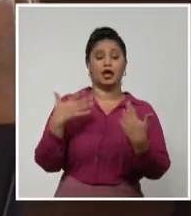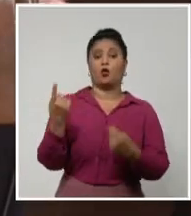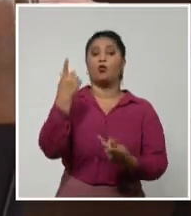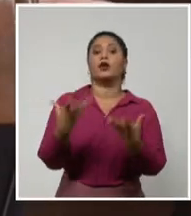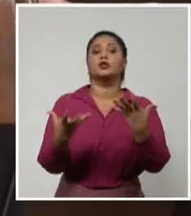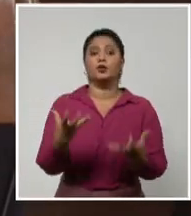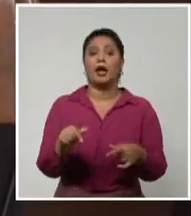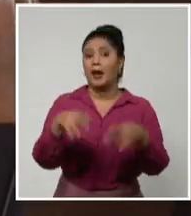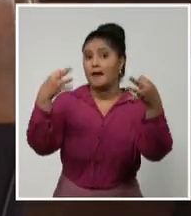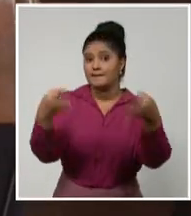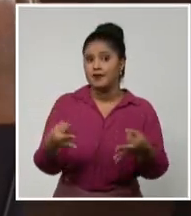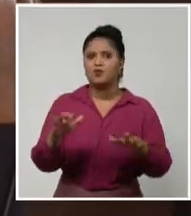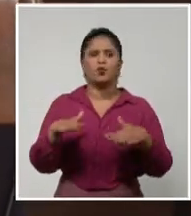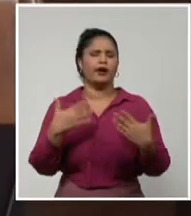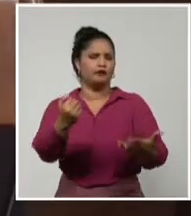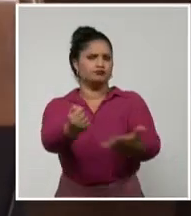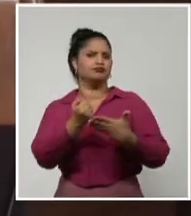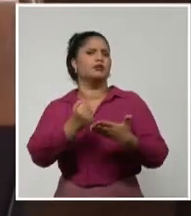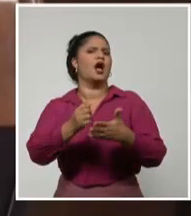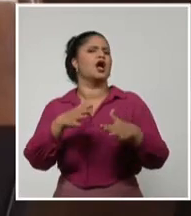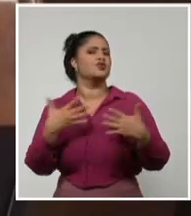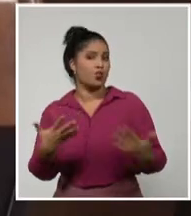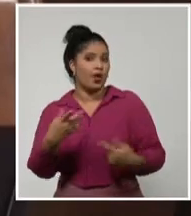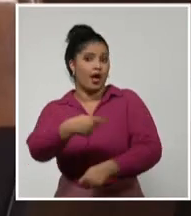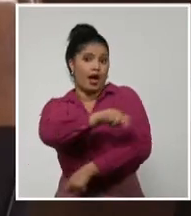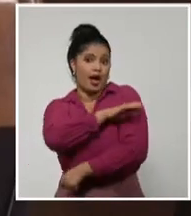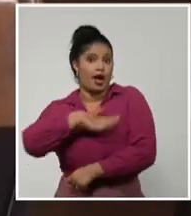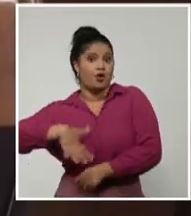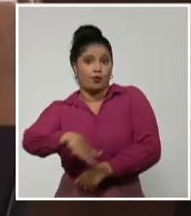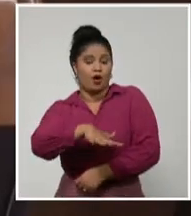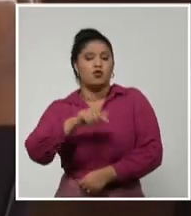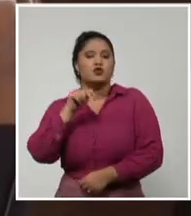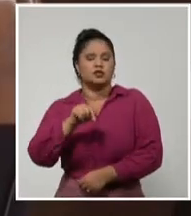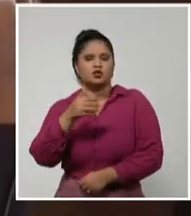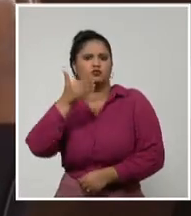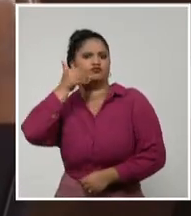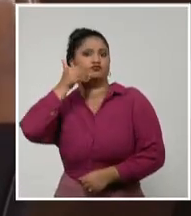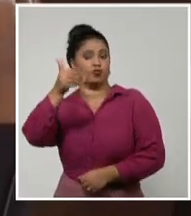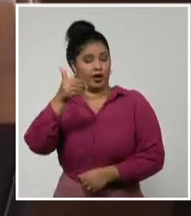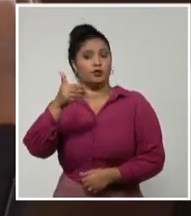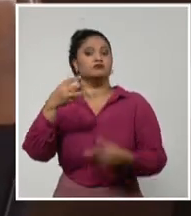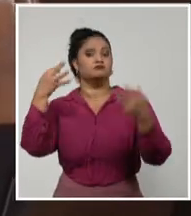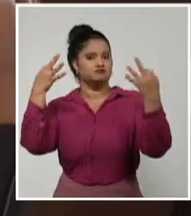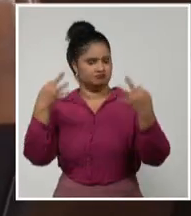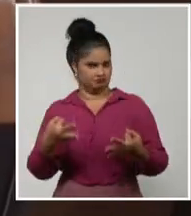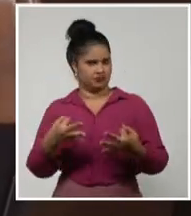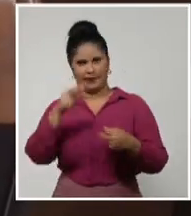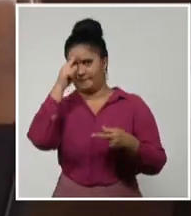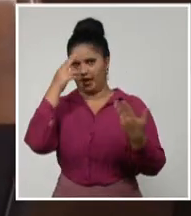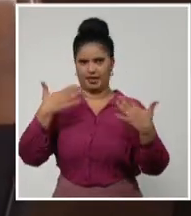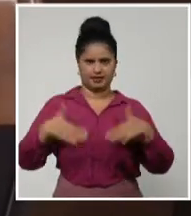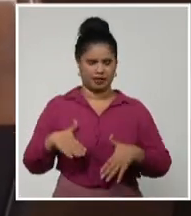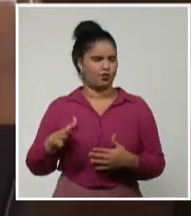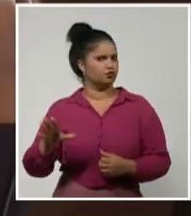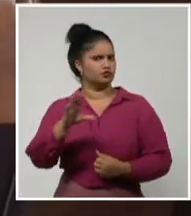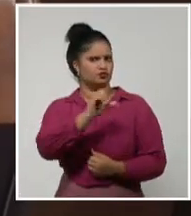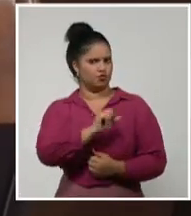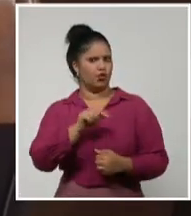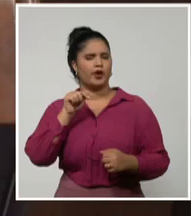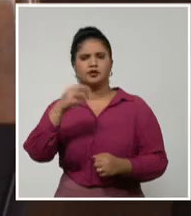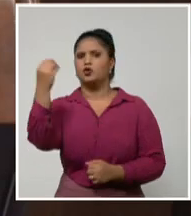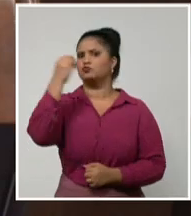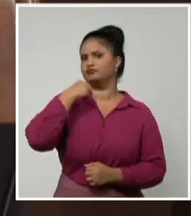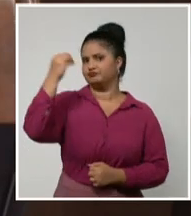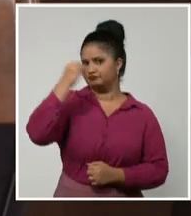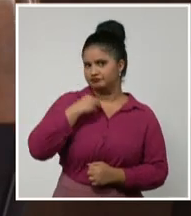aportando 230 kilogramos de proteína. Si tiene un alto contenido de proteína de origen vegetal, con una muy buena composición aminoácidica, aminoácidos